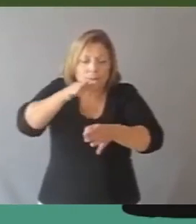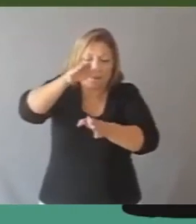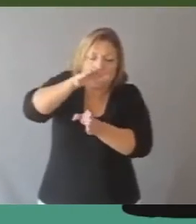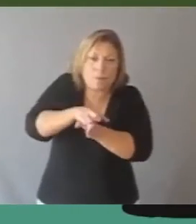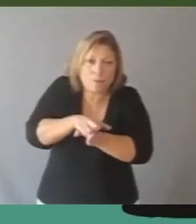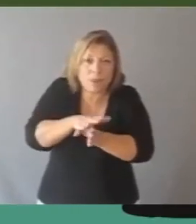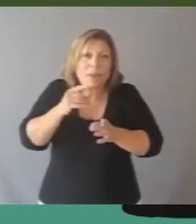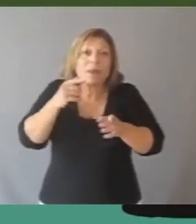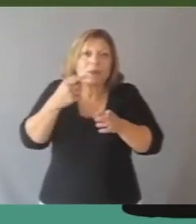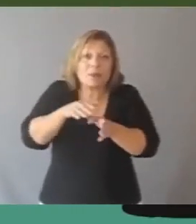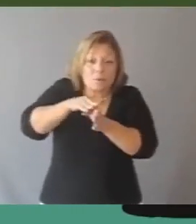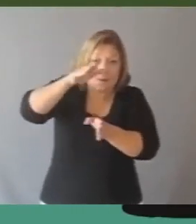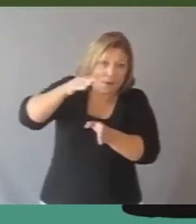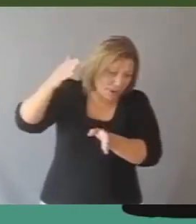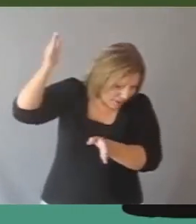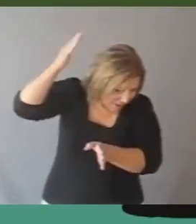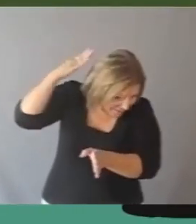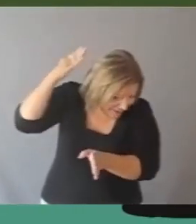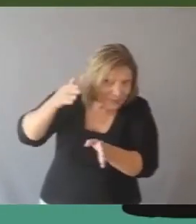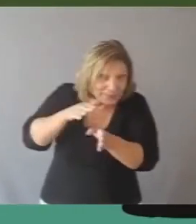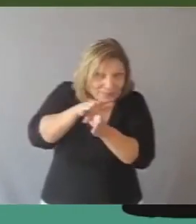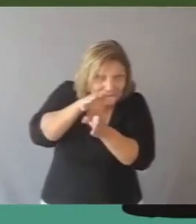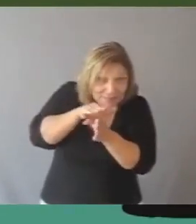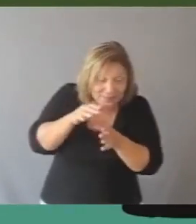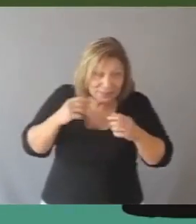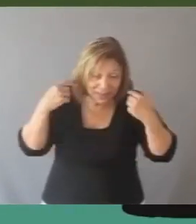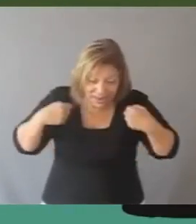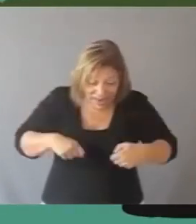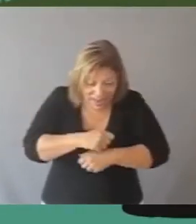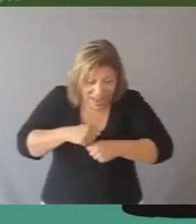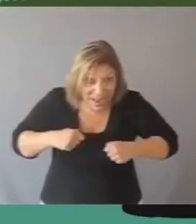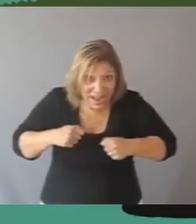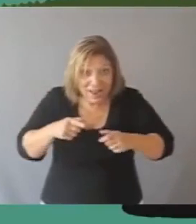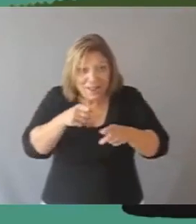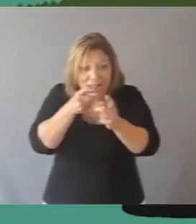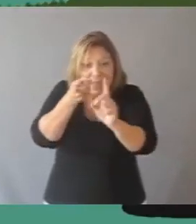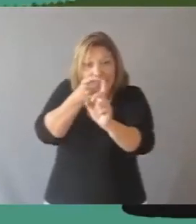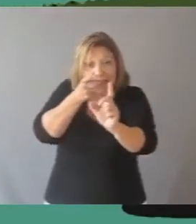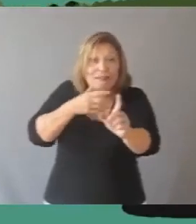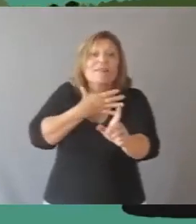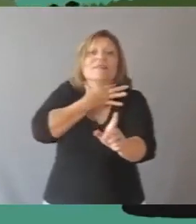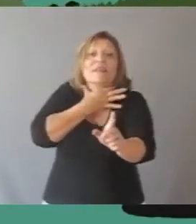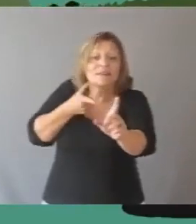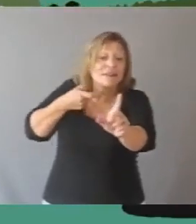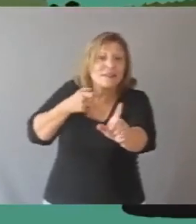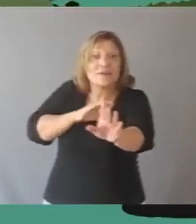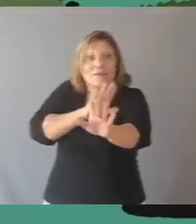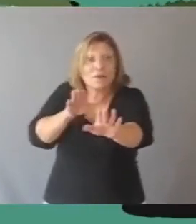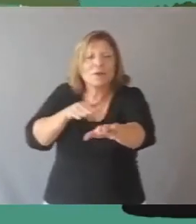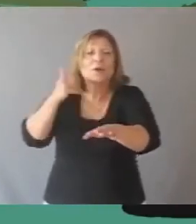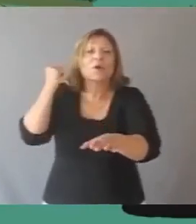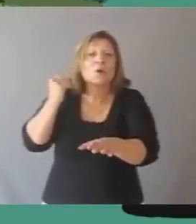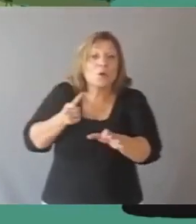sosteniéndolo sobre el lomo para que flotara. Y como las lianas con que estaban atados los yacarés, uno detrás del otro, se habían concluido,